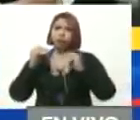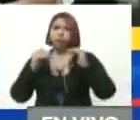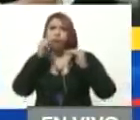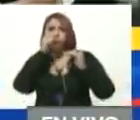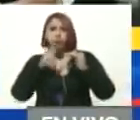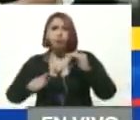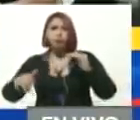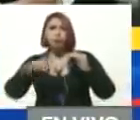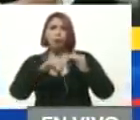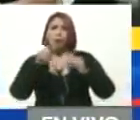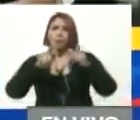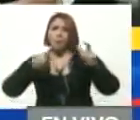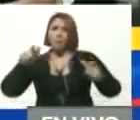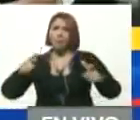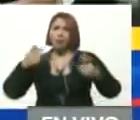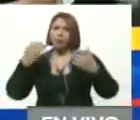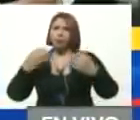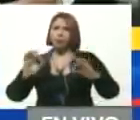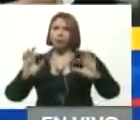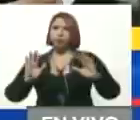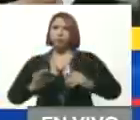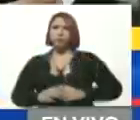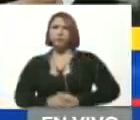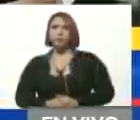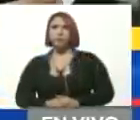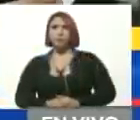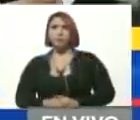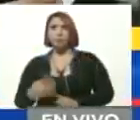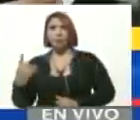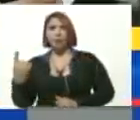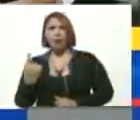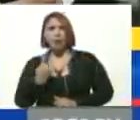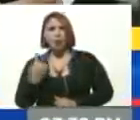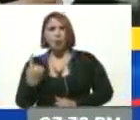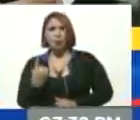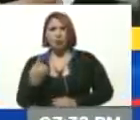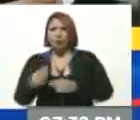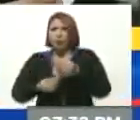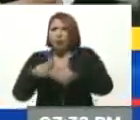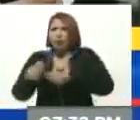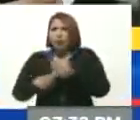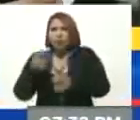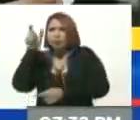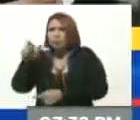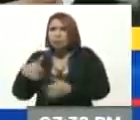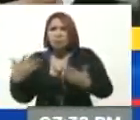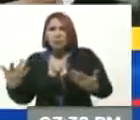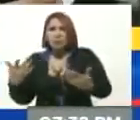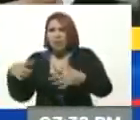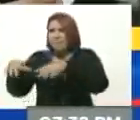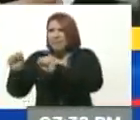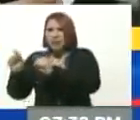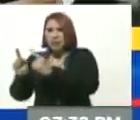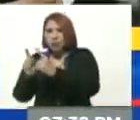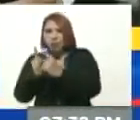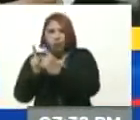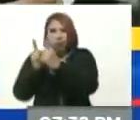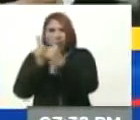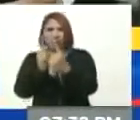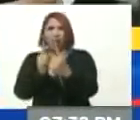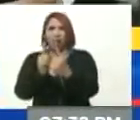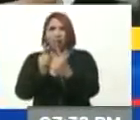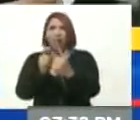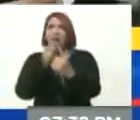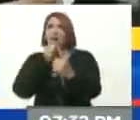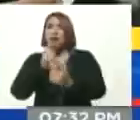pueblo, de la gente común. Es el único delito y el imperialismo persigue a